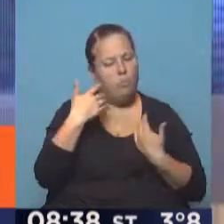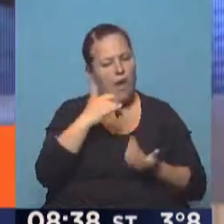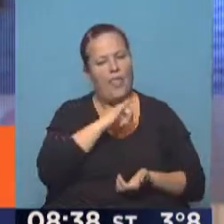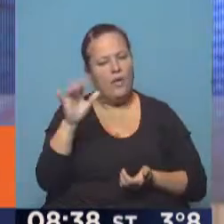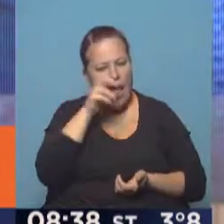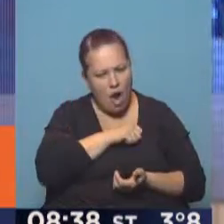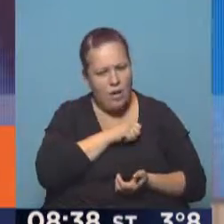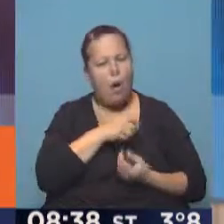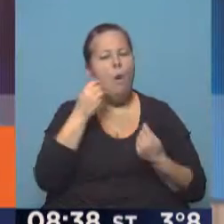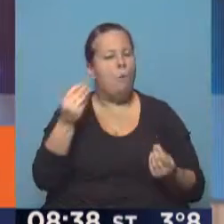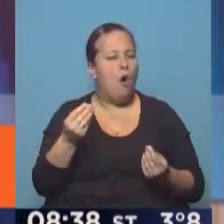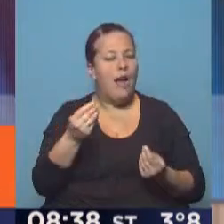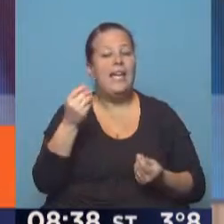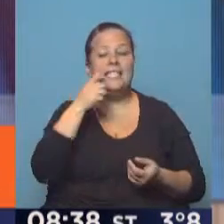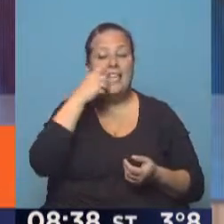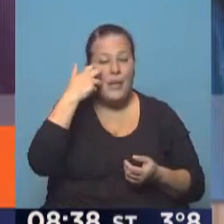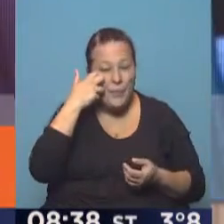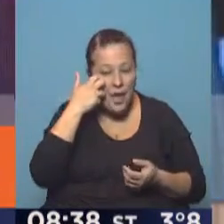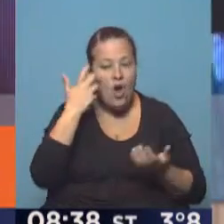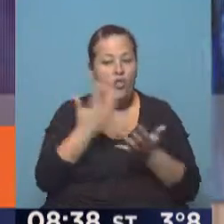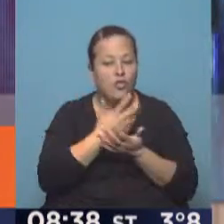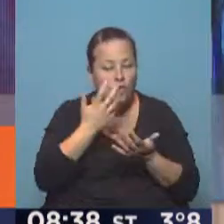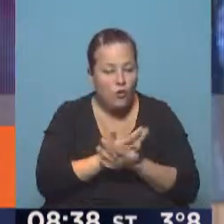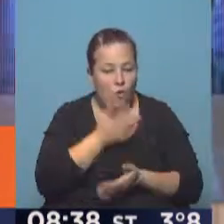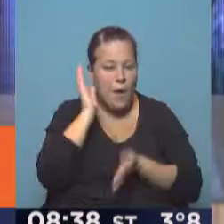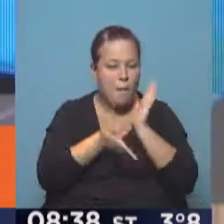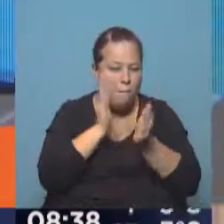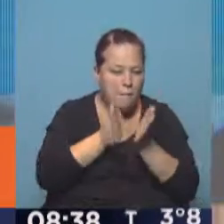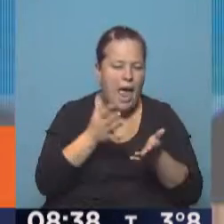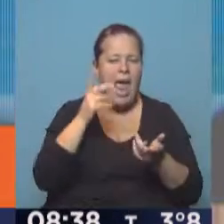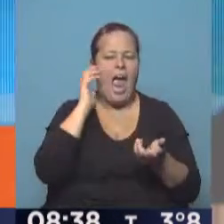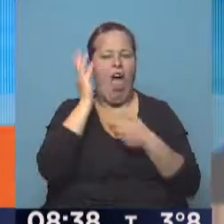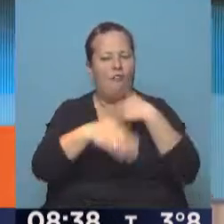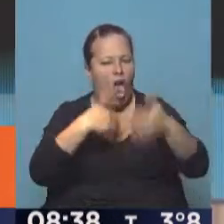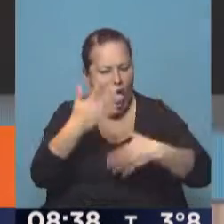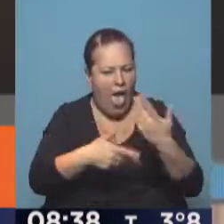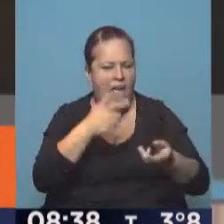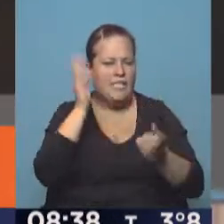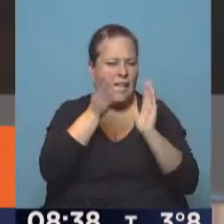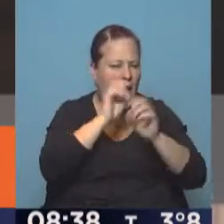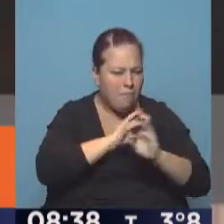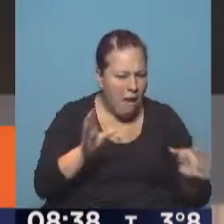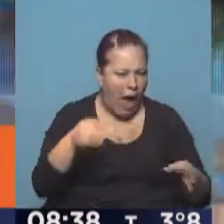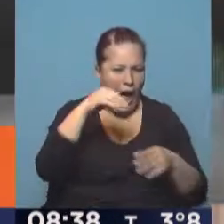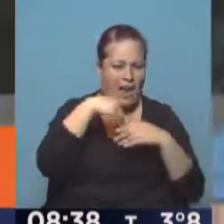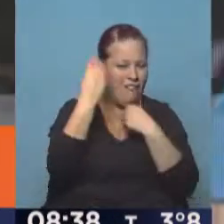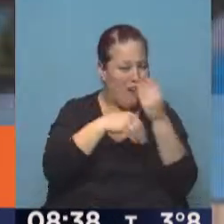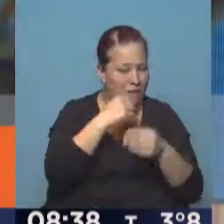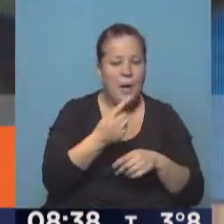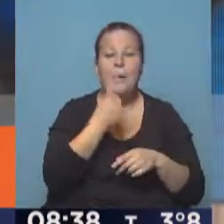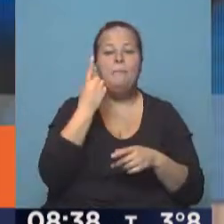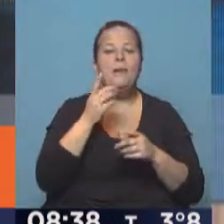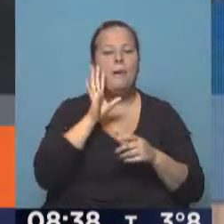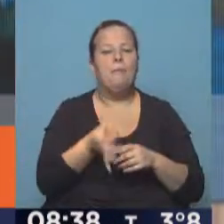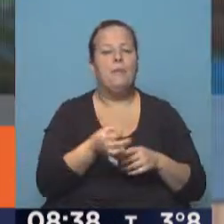hacer denuncias anónimas, ¿por qué? Porque cuando el adulto mayor es víctima de algún tipo de agresión, de algún tipo de violencia, de maltrato en su entorno, los primeros